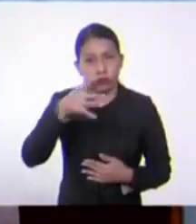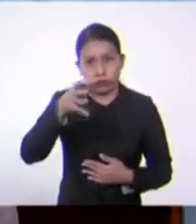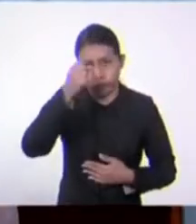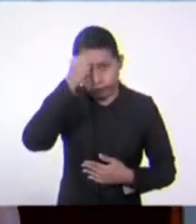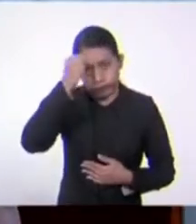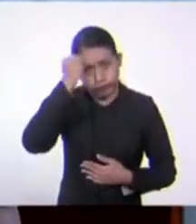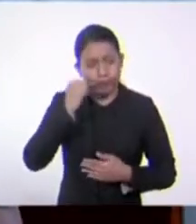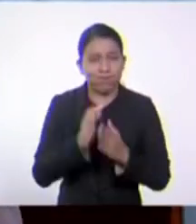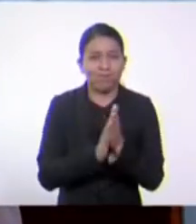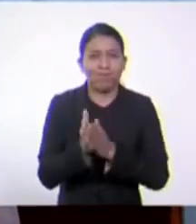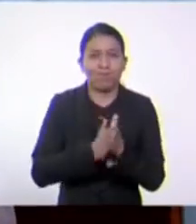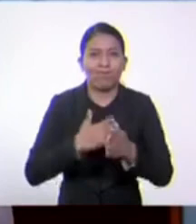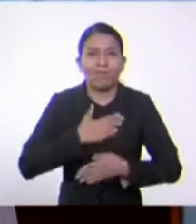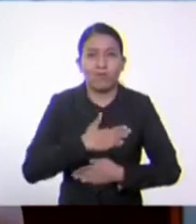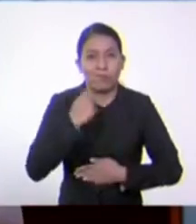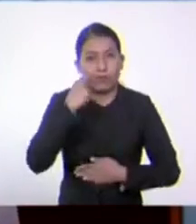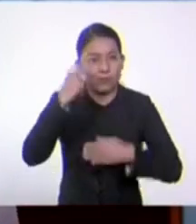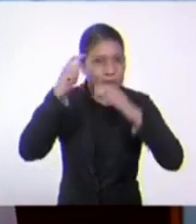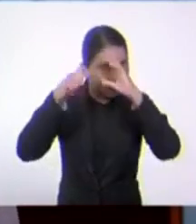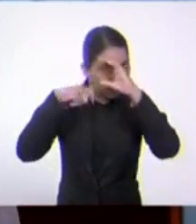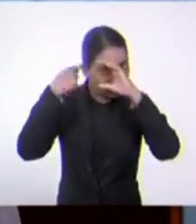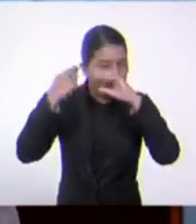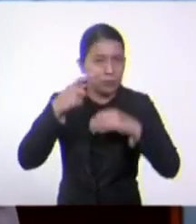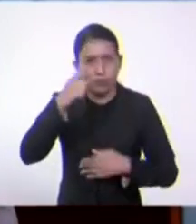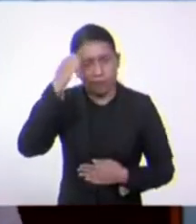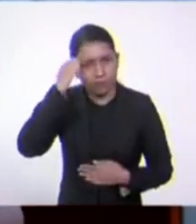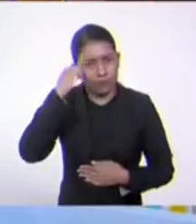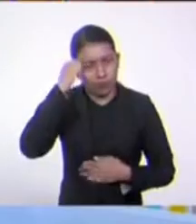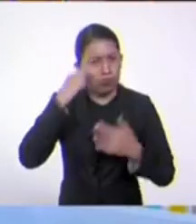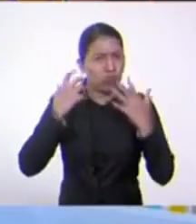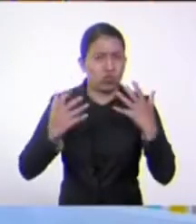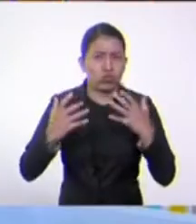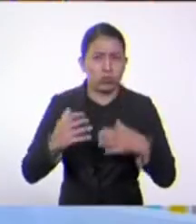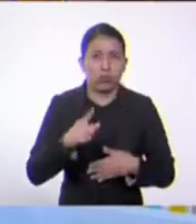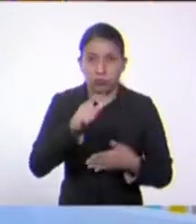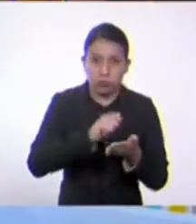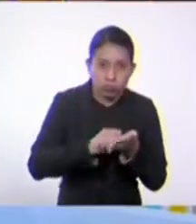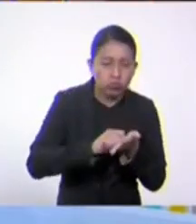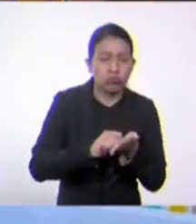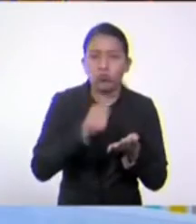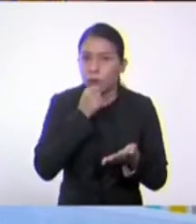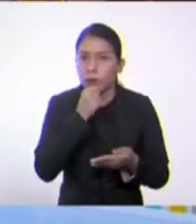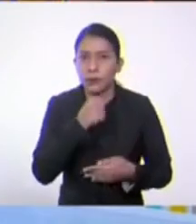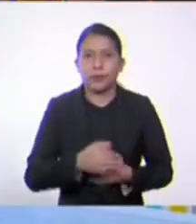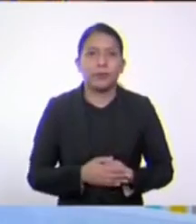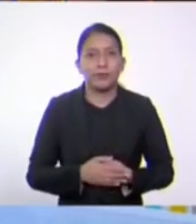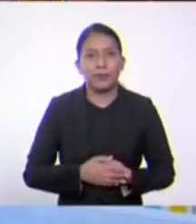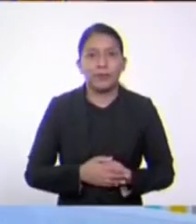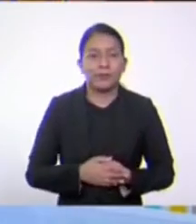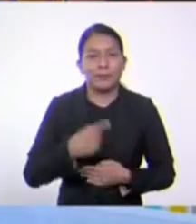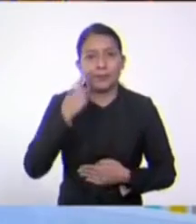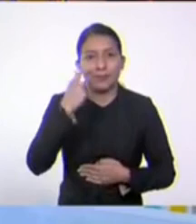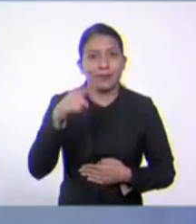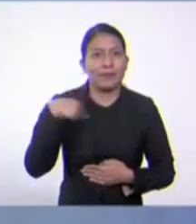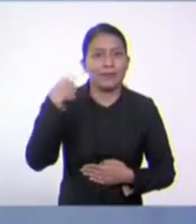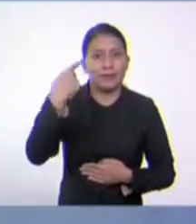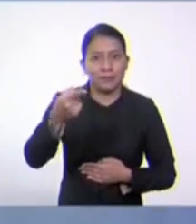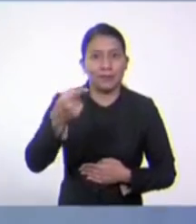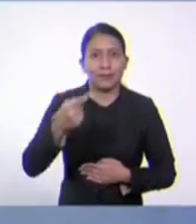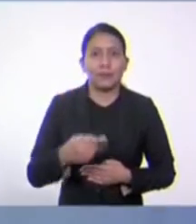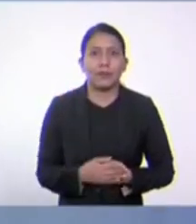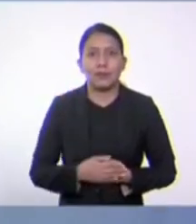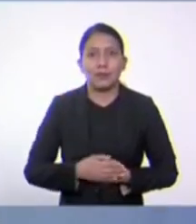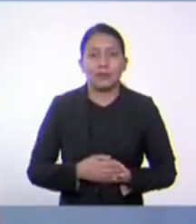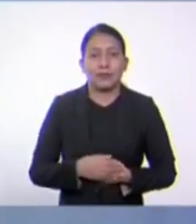disfrutado de este video y sobre todo que hayas aprendido mucho y tomado buenas notas. Espero verte en la próxima ocasión